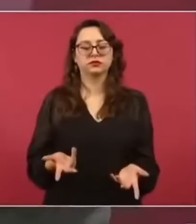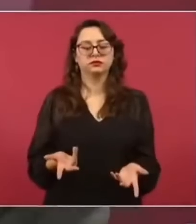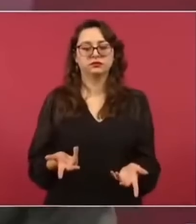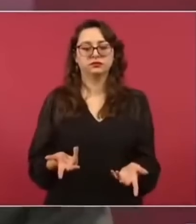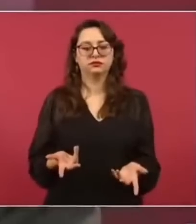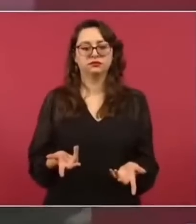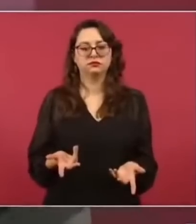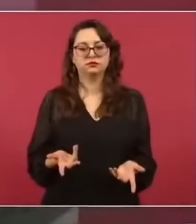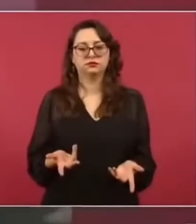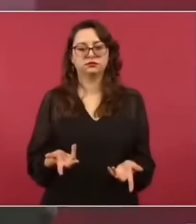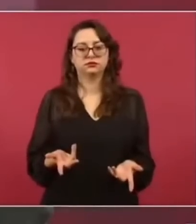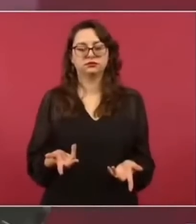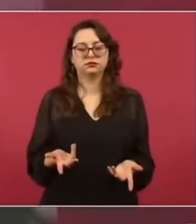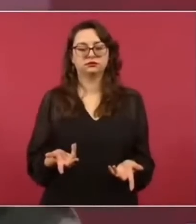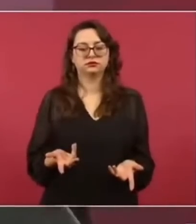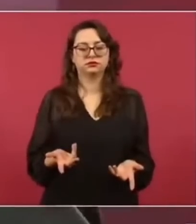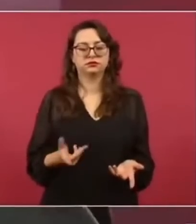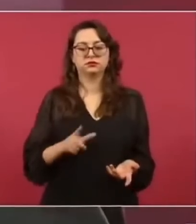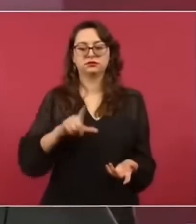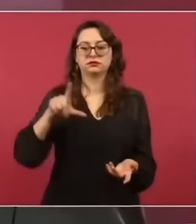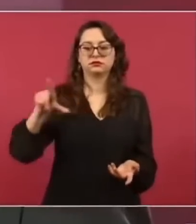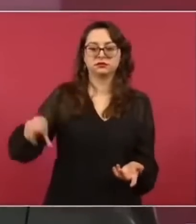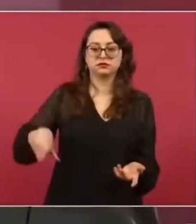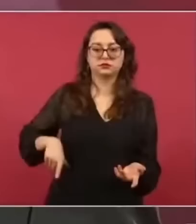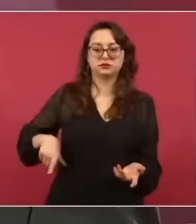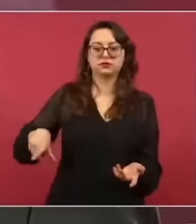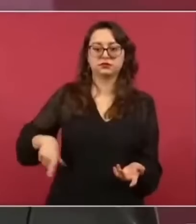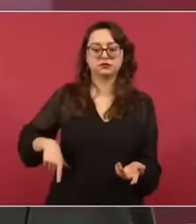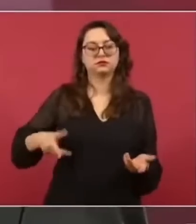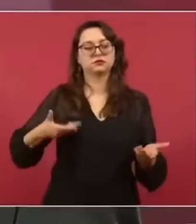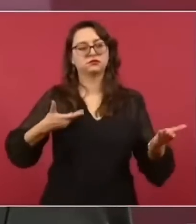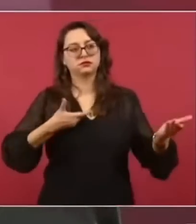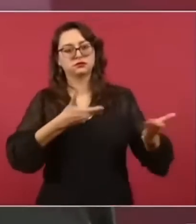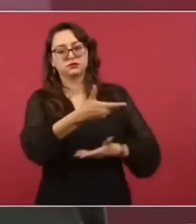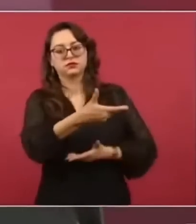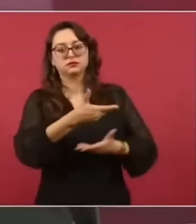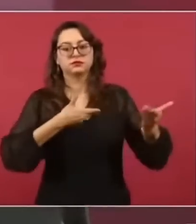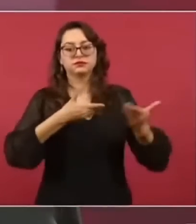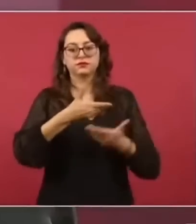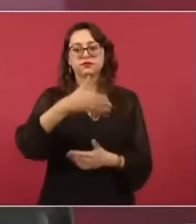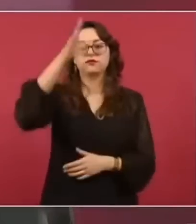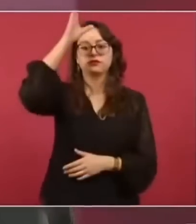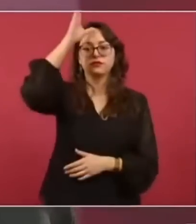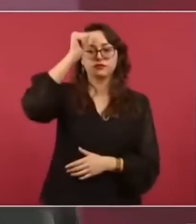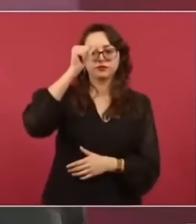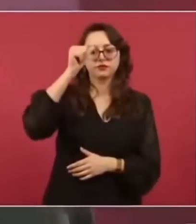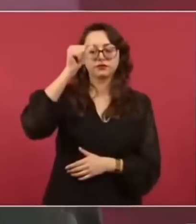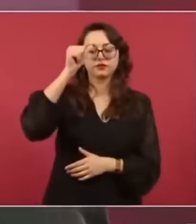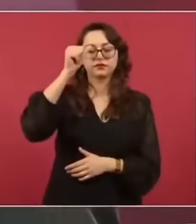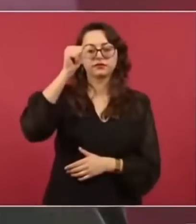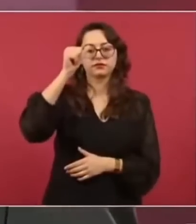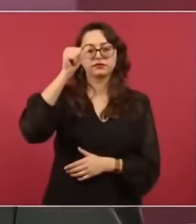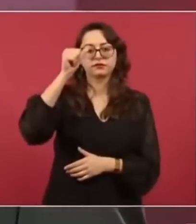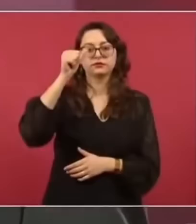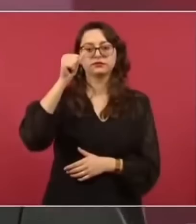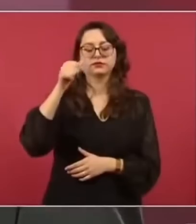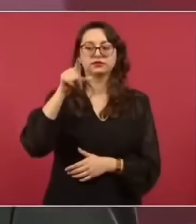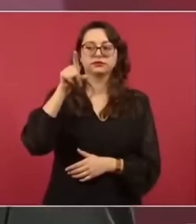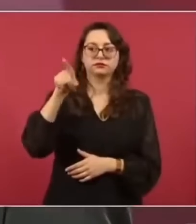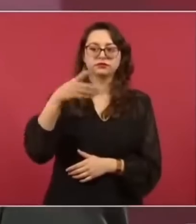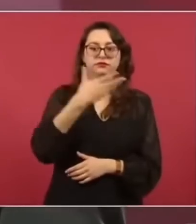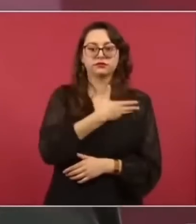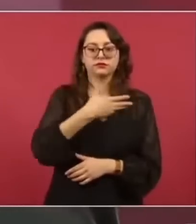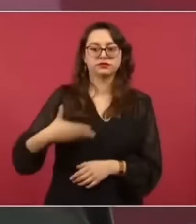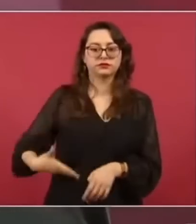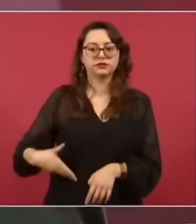entre los gobiernos ya se está avanzando me consta que el presidente Biden